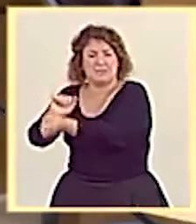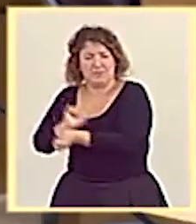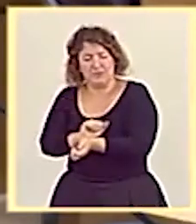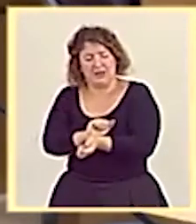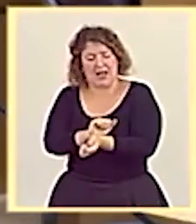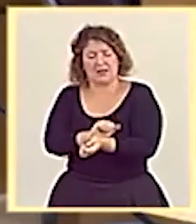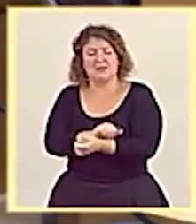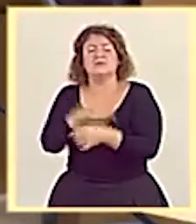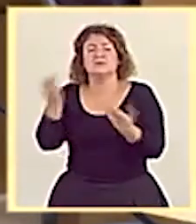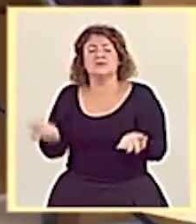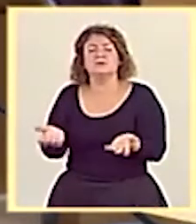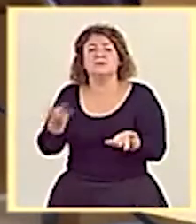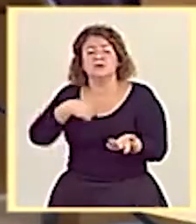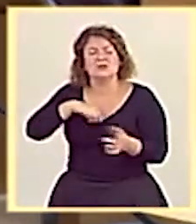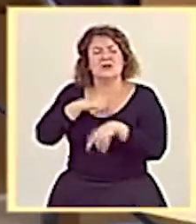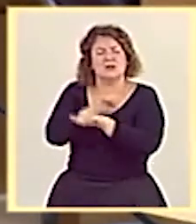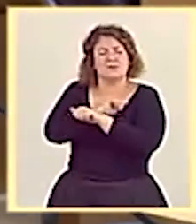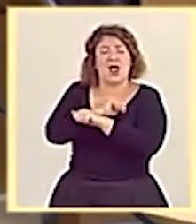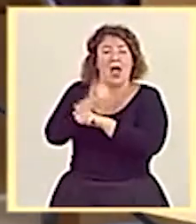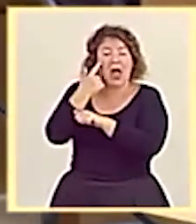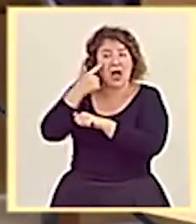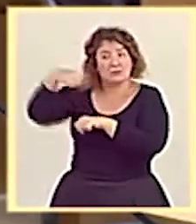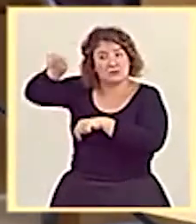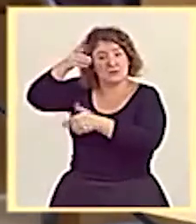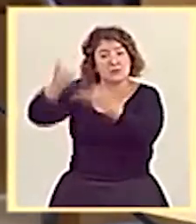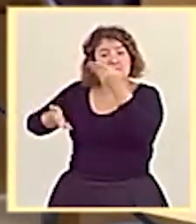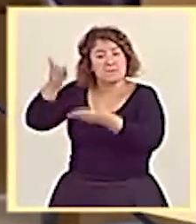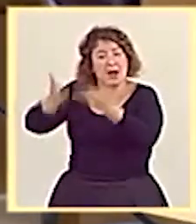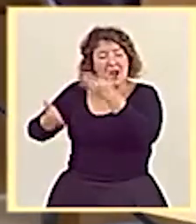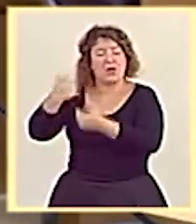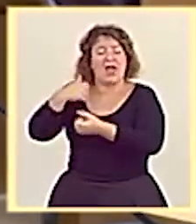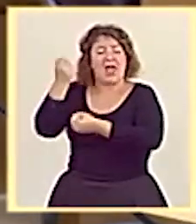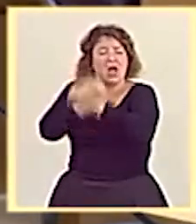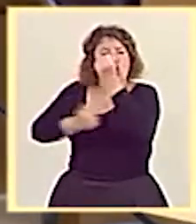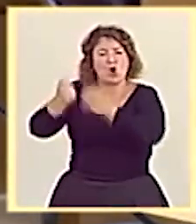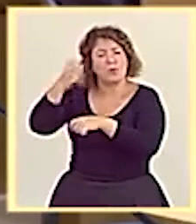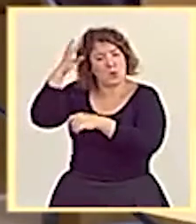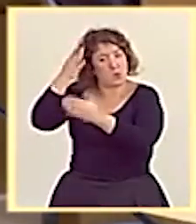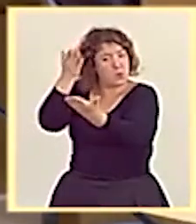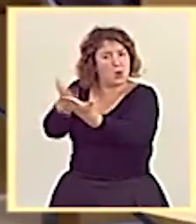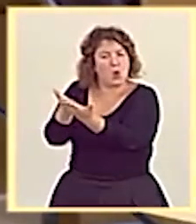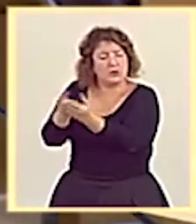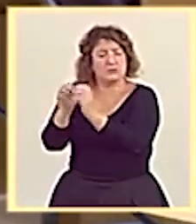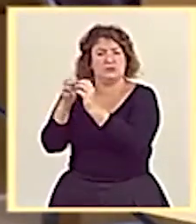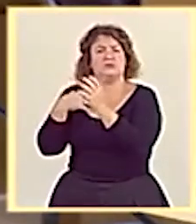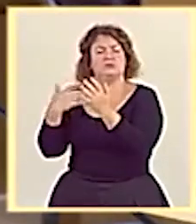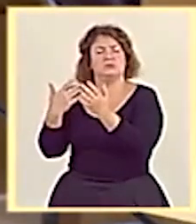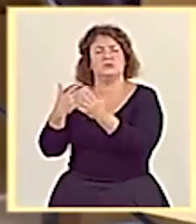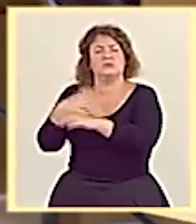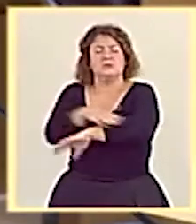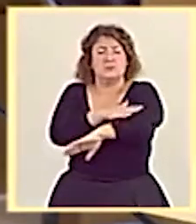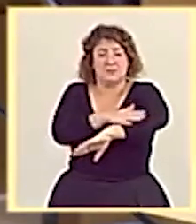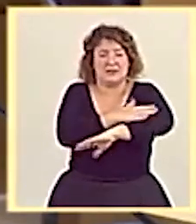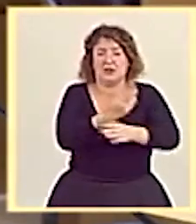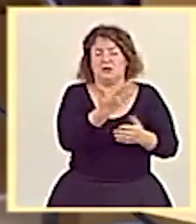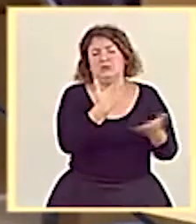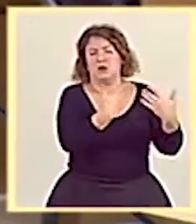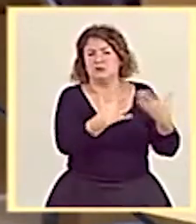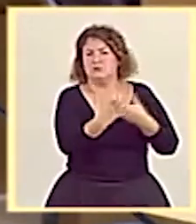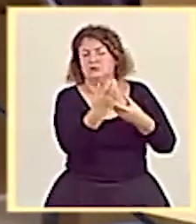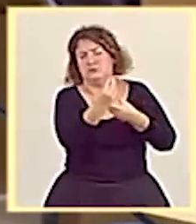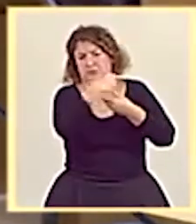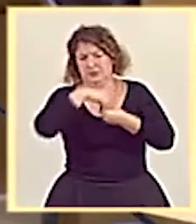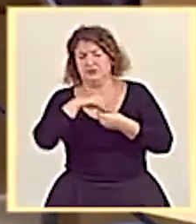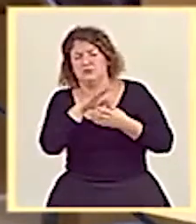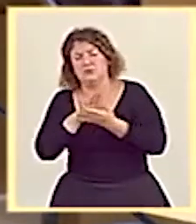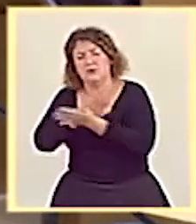ahora estamos a la espera de que esa propuesta y esa valoración económica que hemos formulado con la colaboración de los ministerios implicados, pues tenga